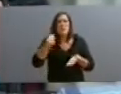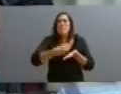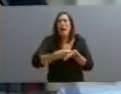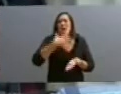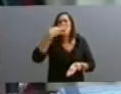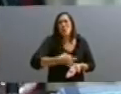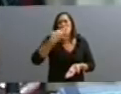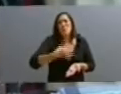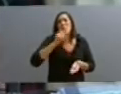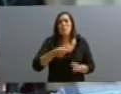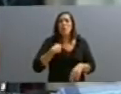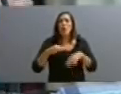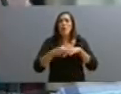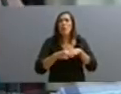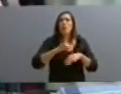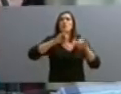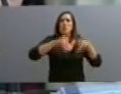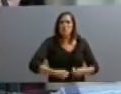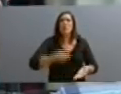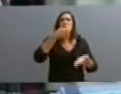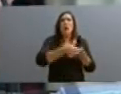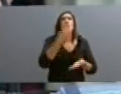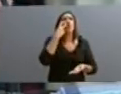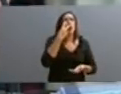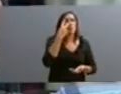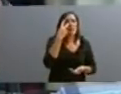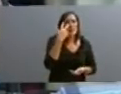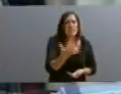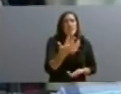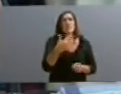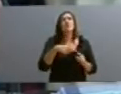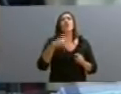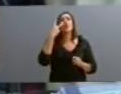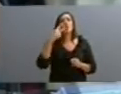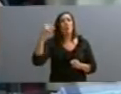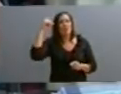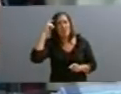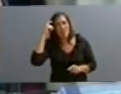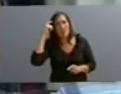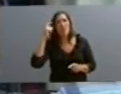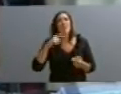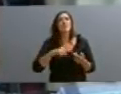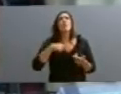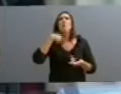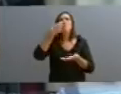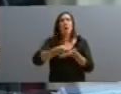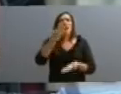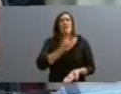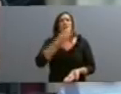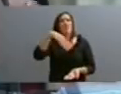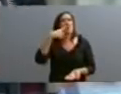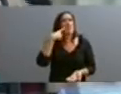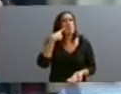lo que nos hemos comprometido en el 2004, en el 2005, en el 2010, le hemos pagado al fondo.